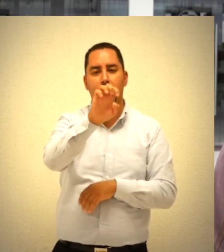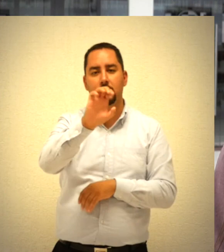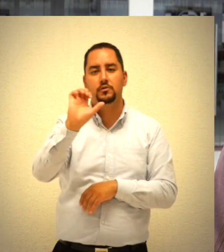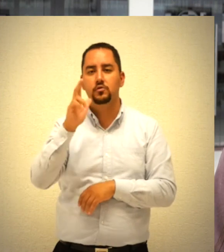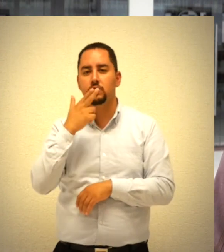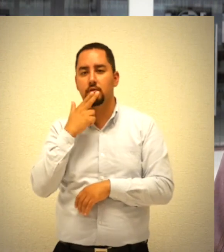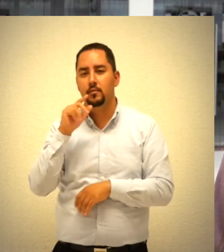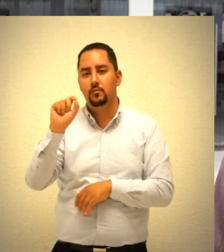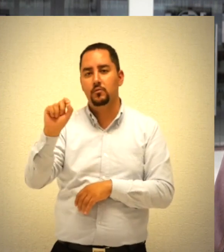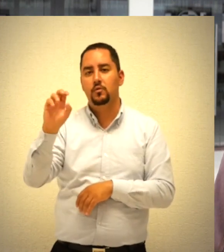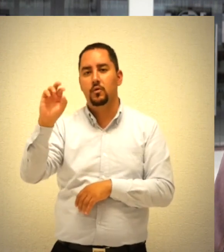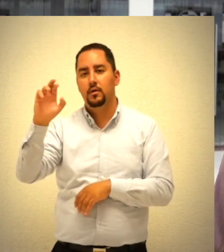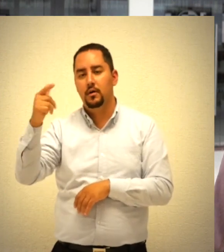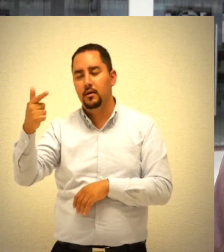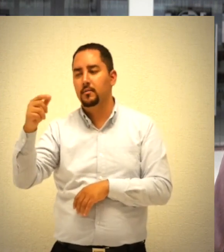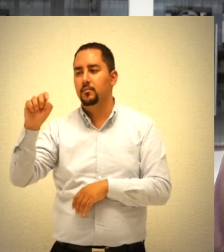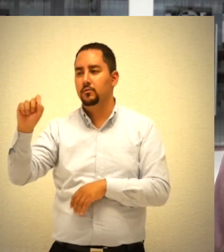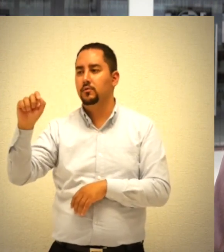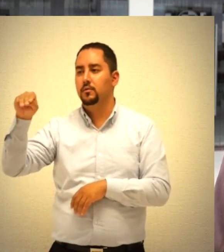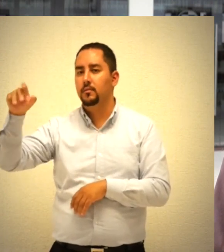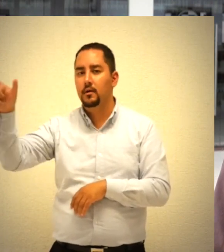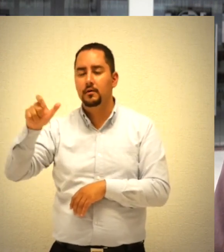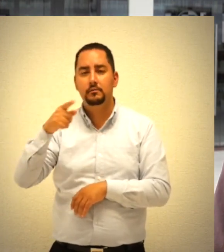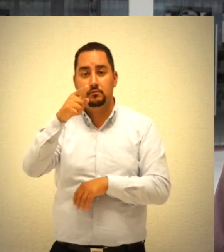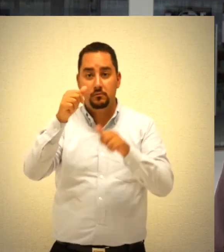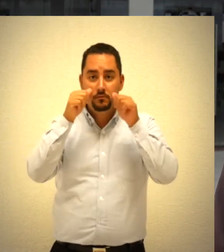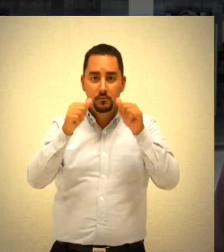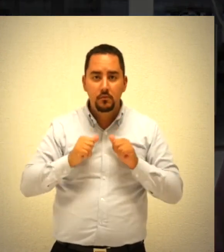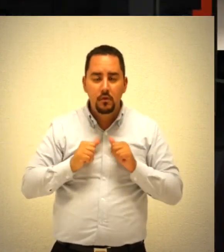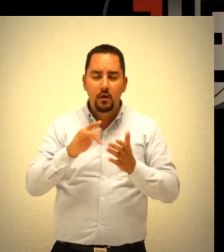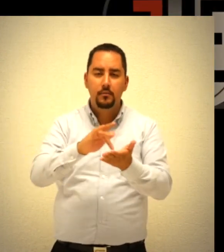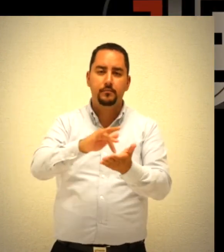.org.mx. Por su atención, muchas gracias.